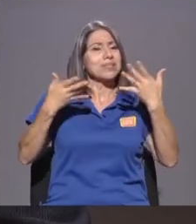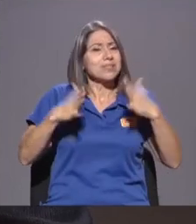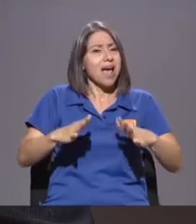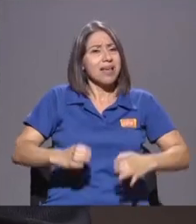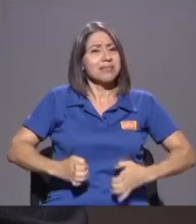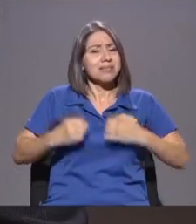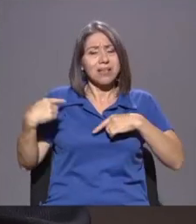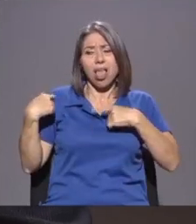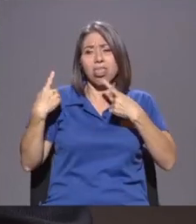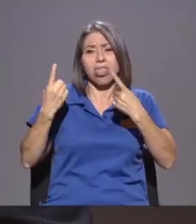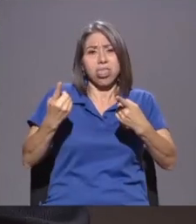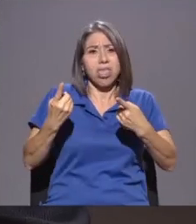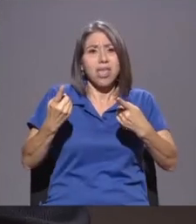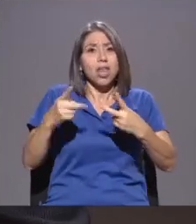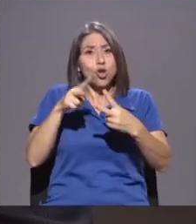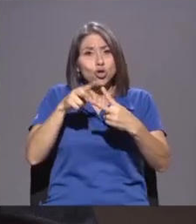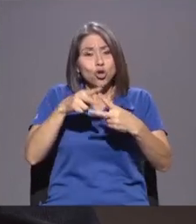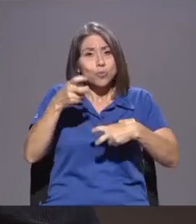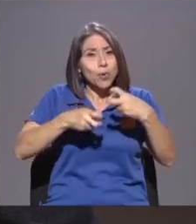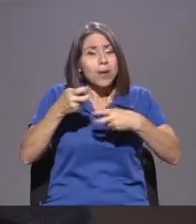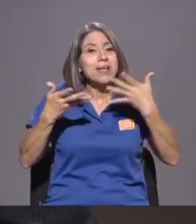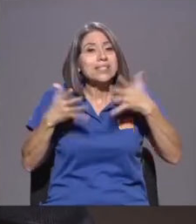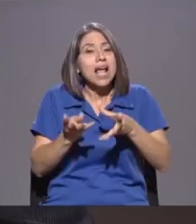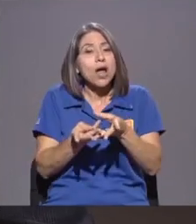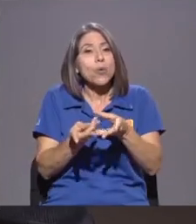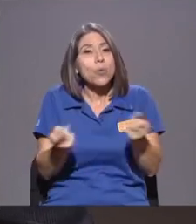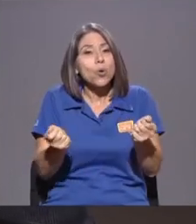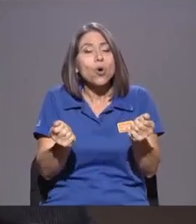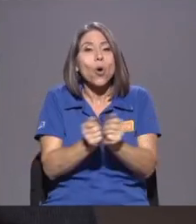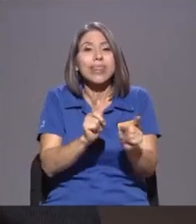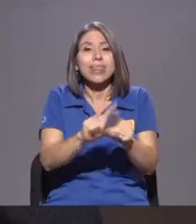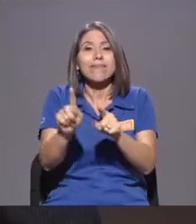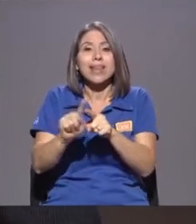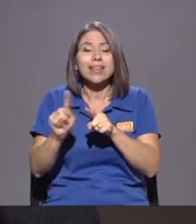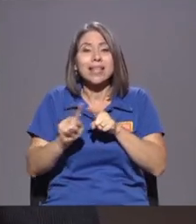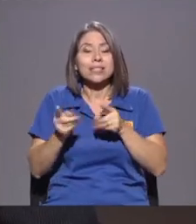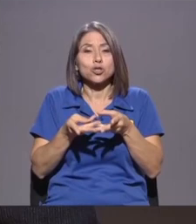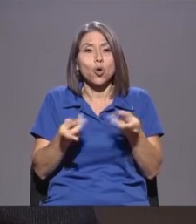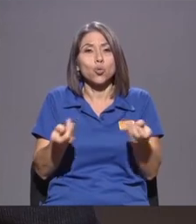Y ya los dos problemas Están siendo resueltos A través De diferentes Soluciones